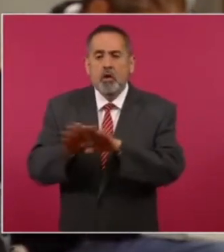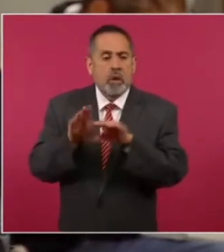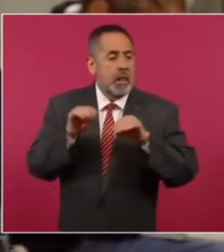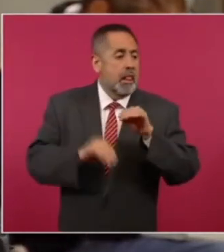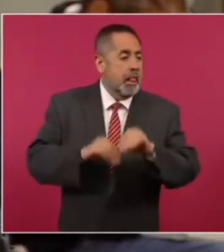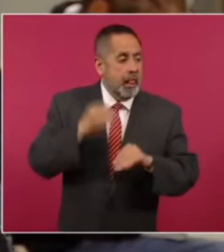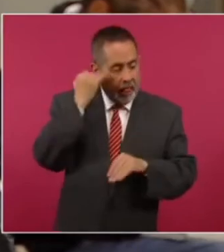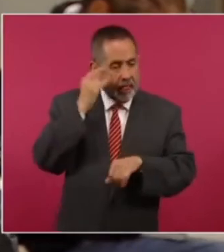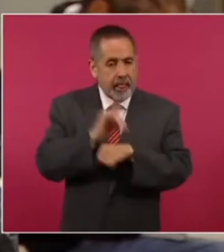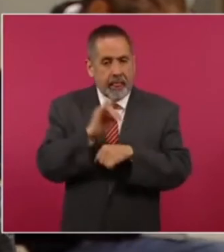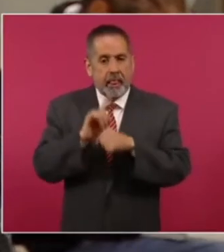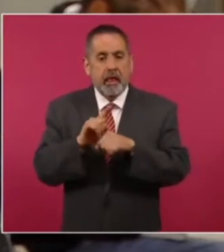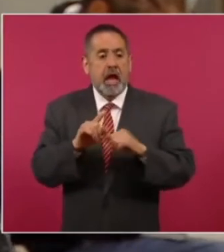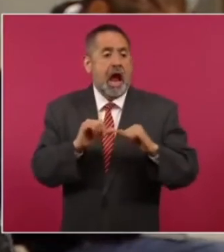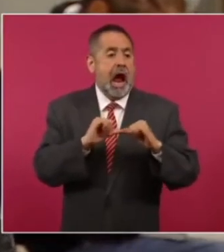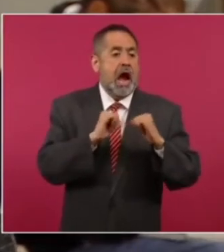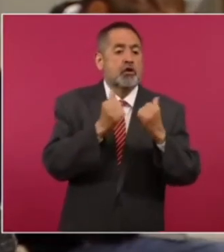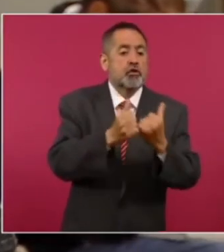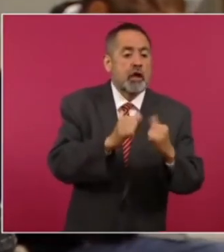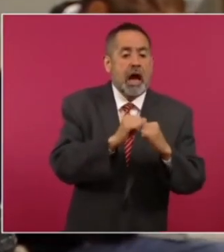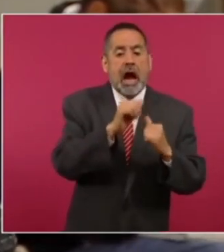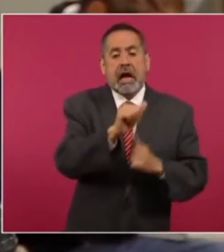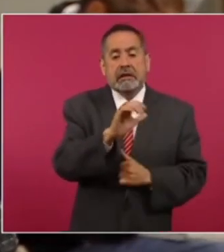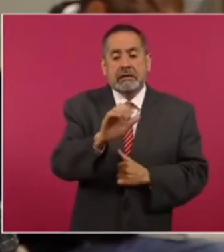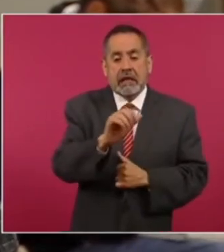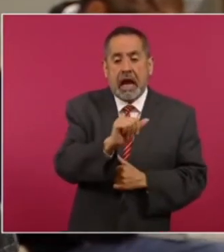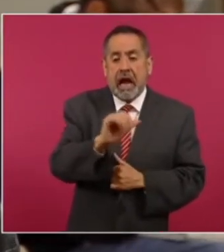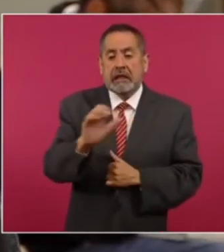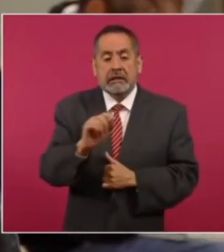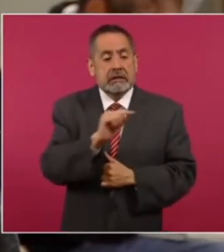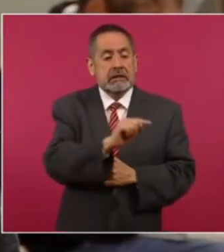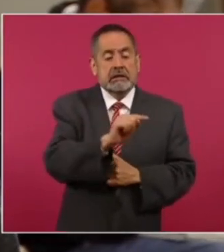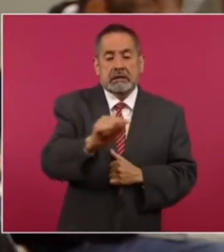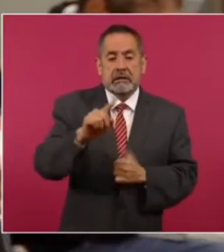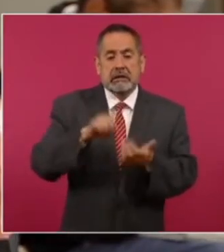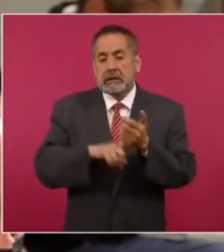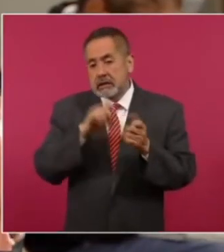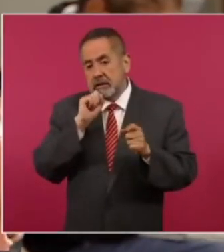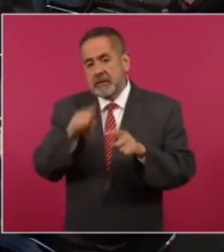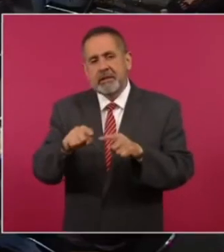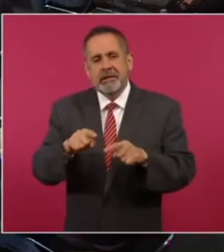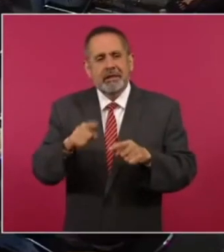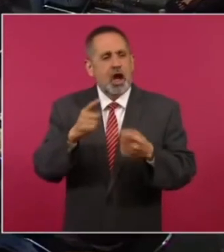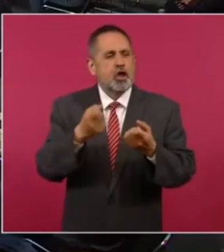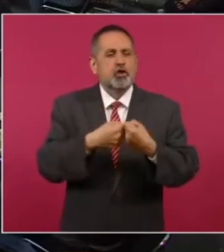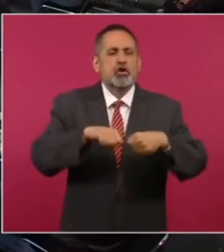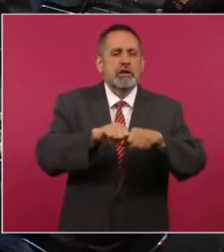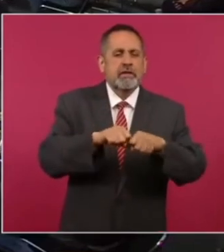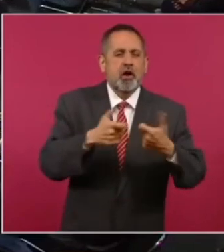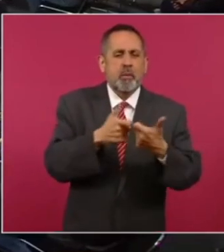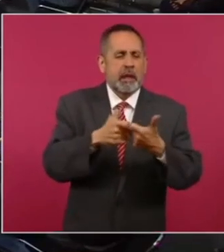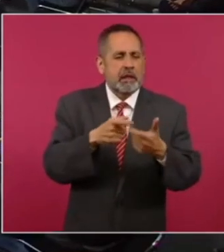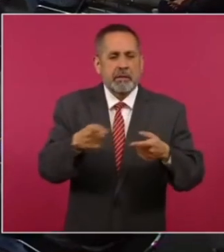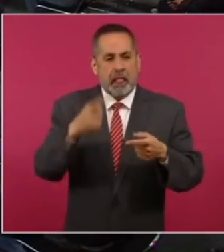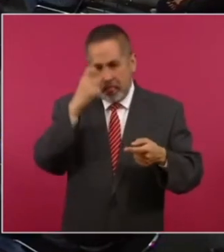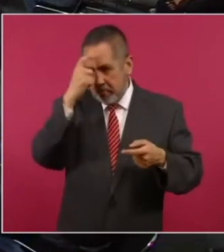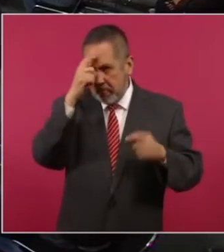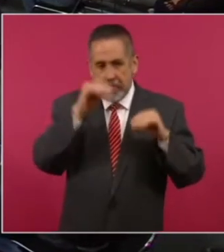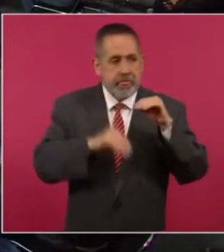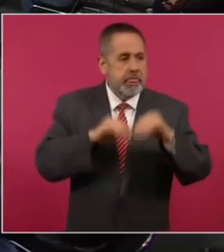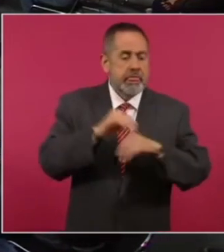mecanismos asociaciones civiles y también creó estas sociedades cooperativas estas